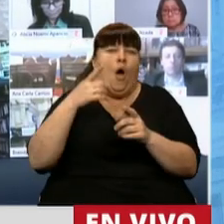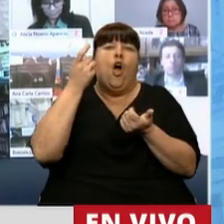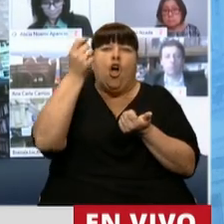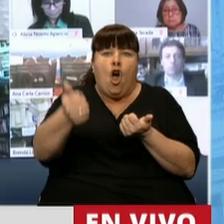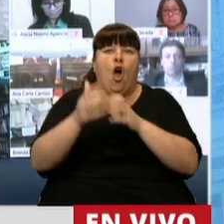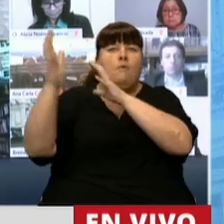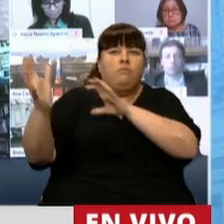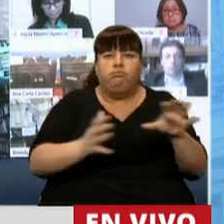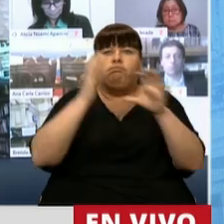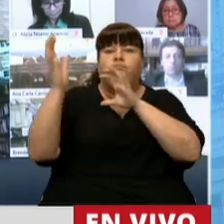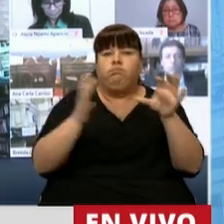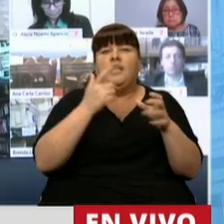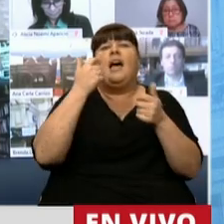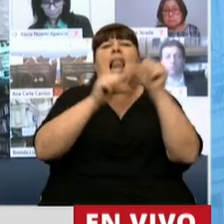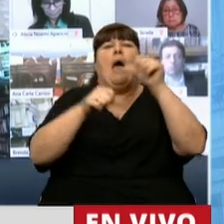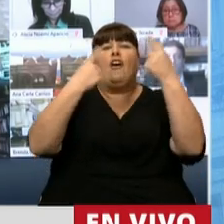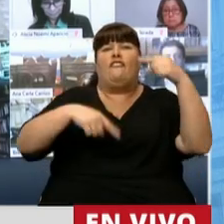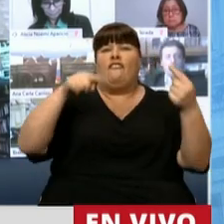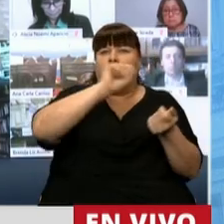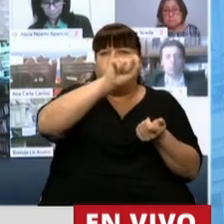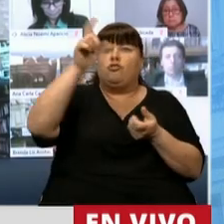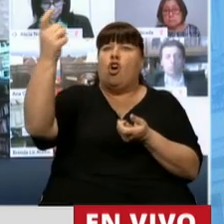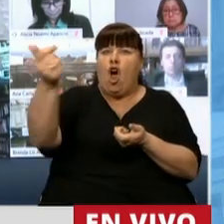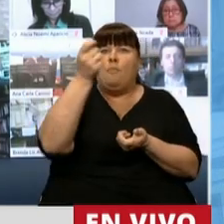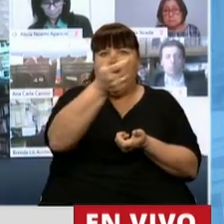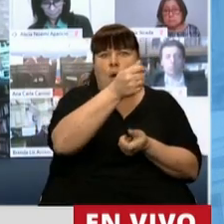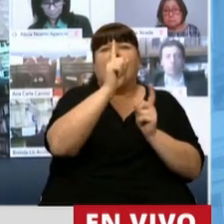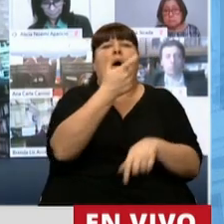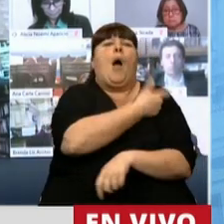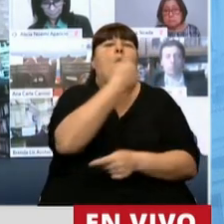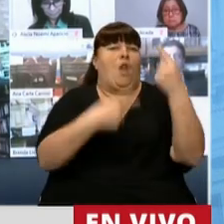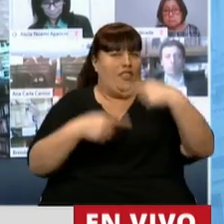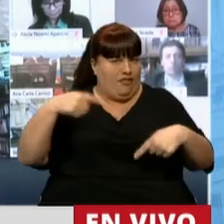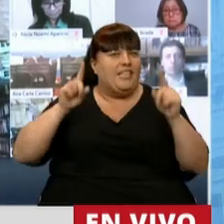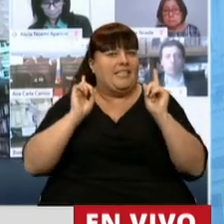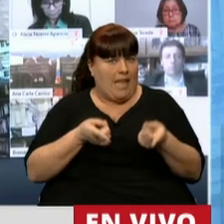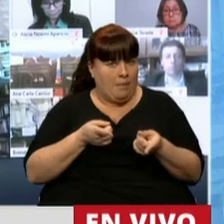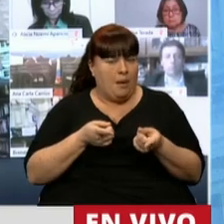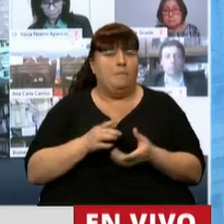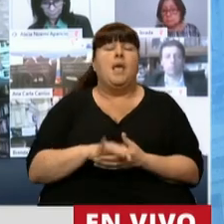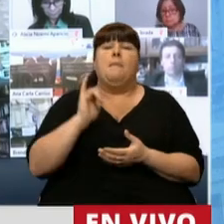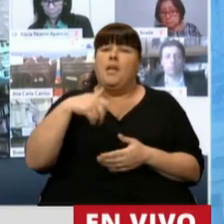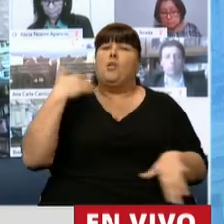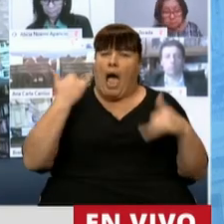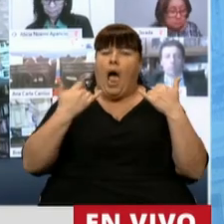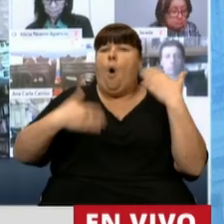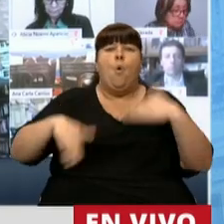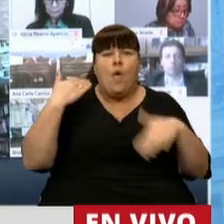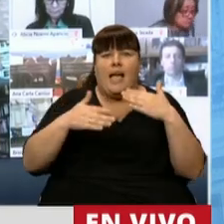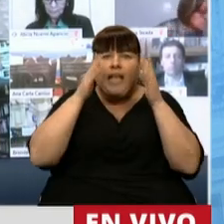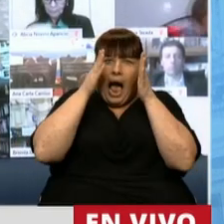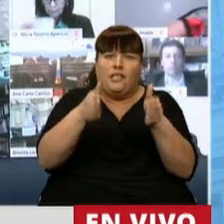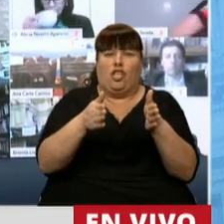adquiriendo lotes a distintos laboratorios y quizás distintas vacunas. Pero está claro que hay urgencia por